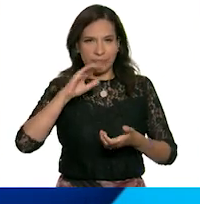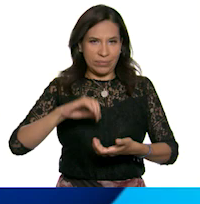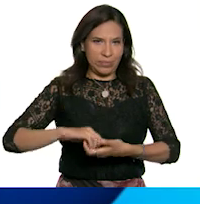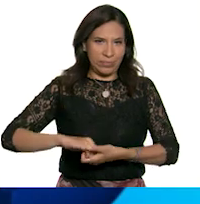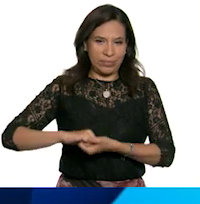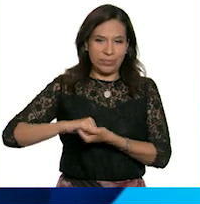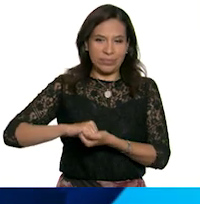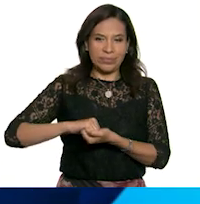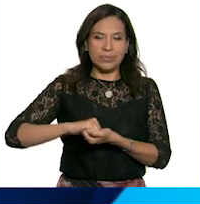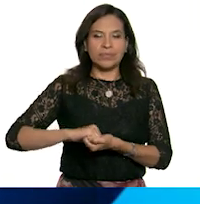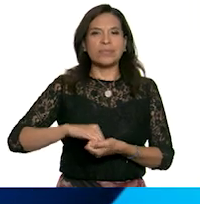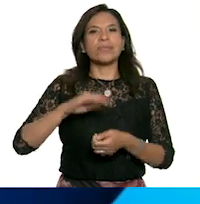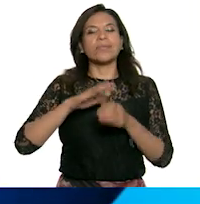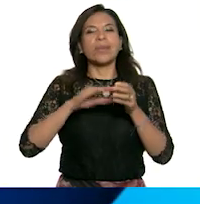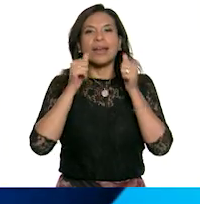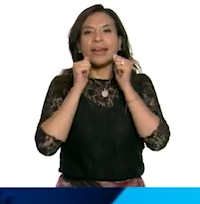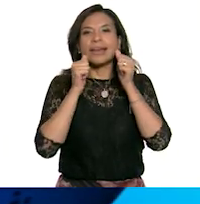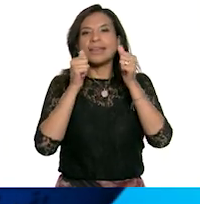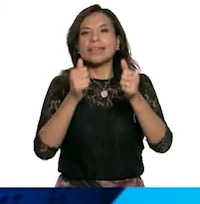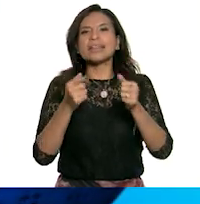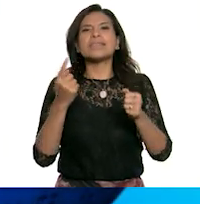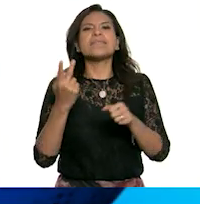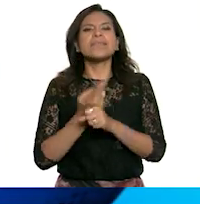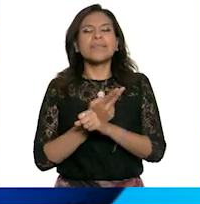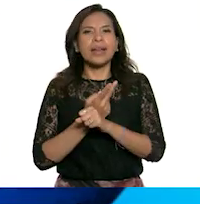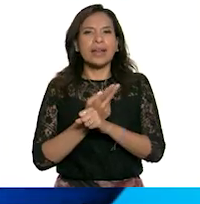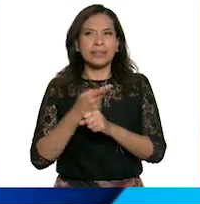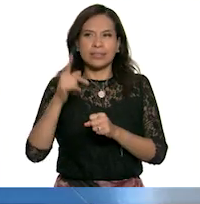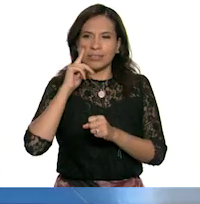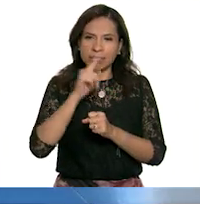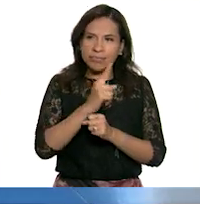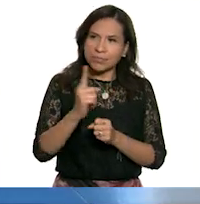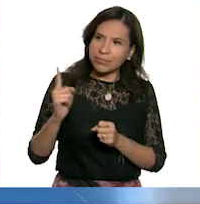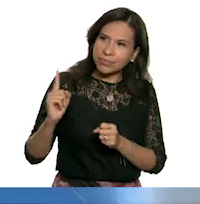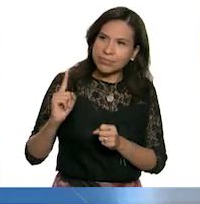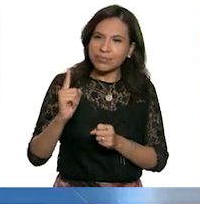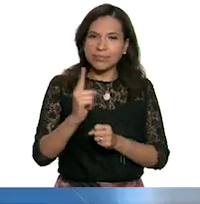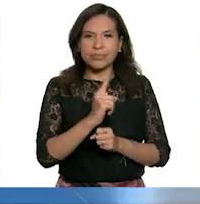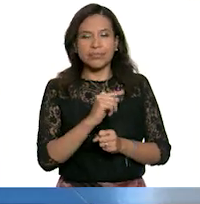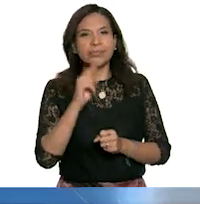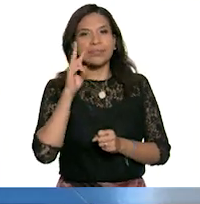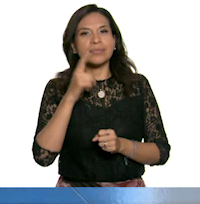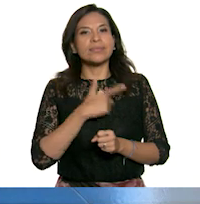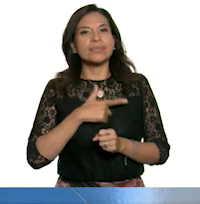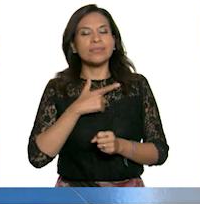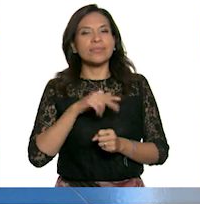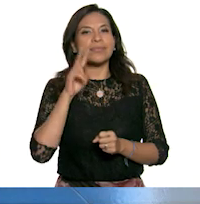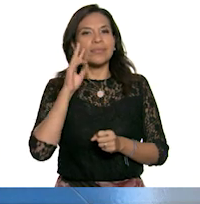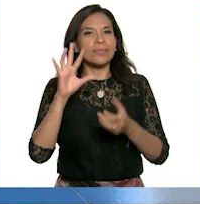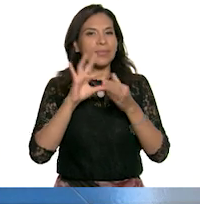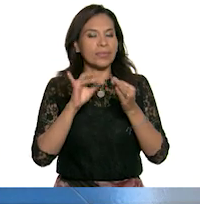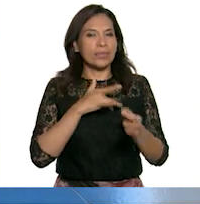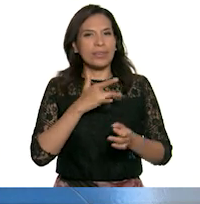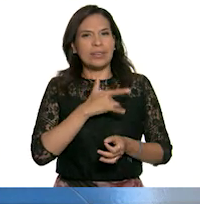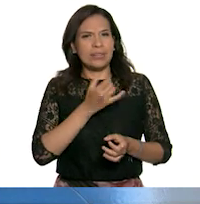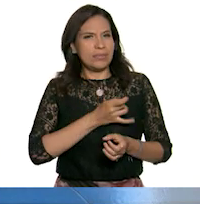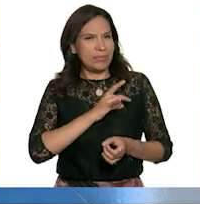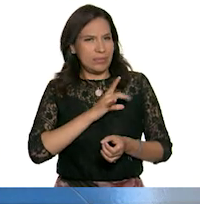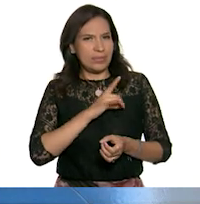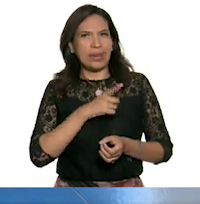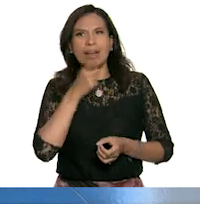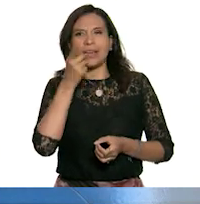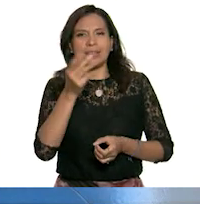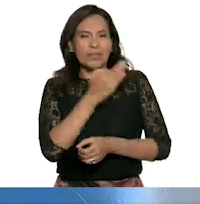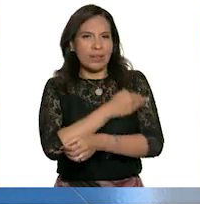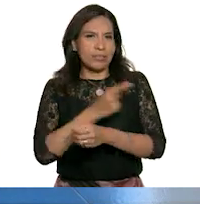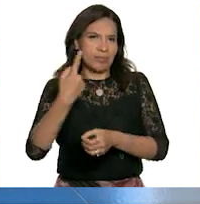mamá. Estoy mucho más atenta a lo que pasa a mi alrededor. Me gusta expresar mis miedos con mi familia porque pueden